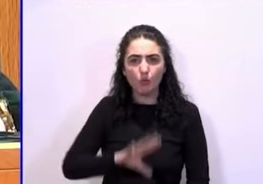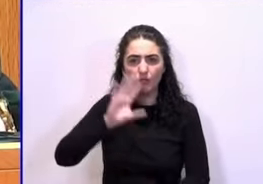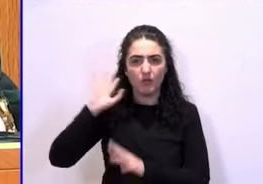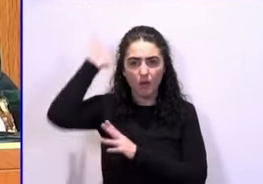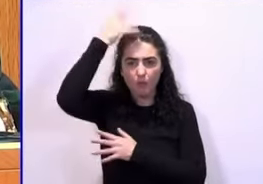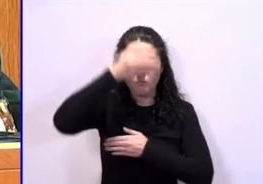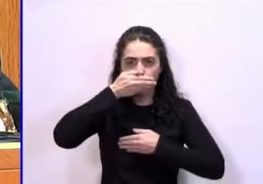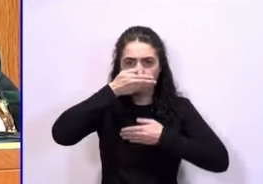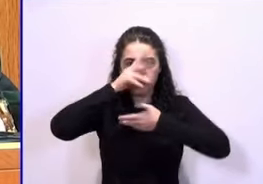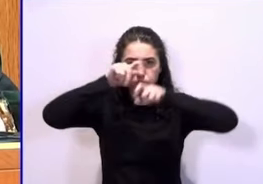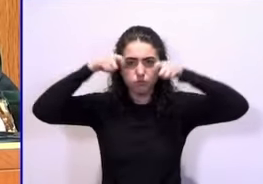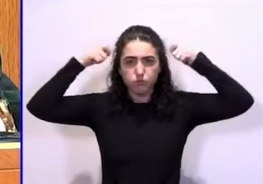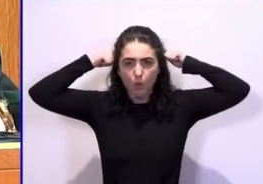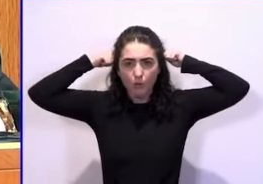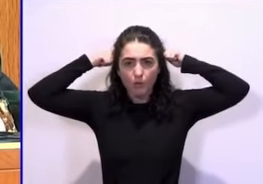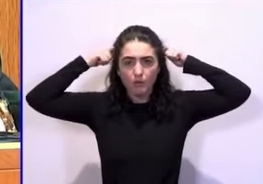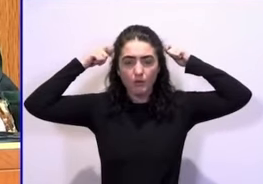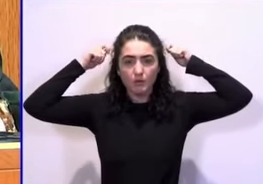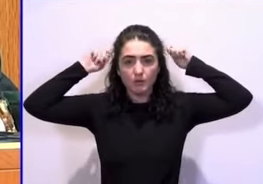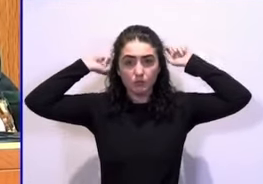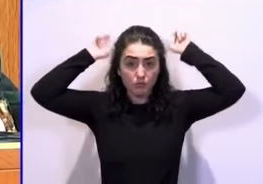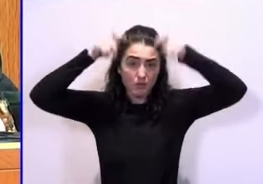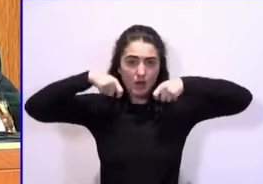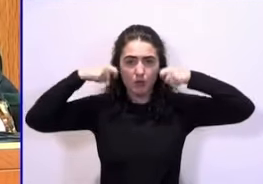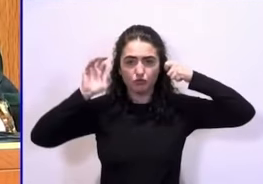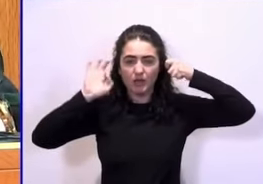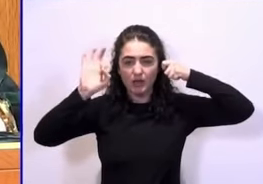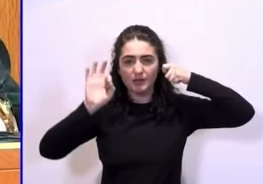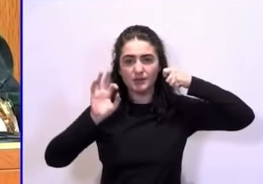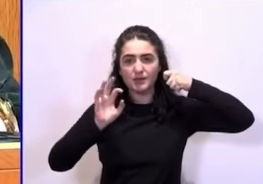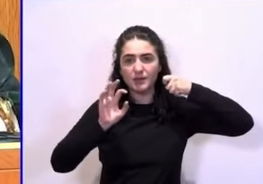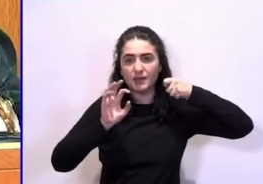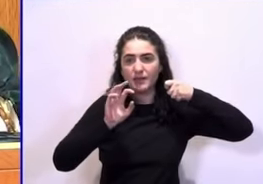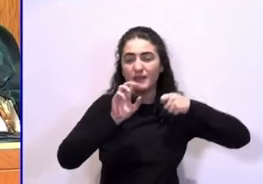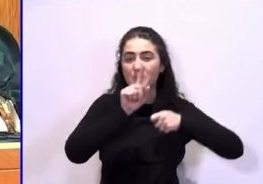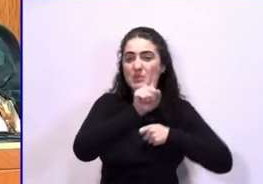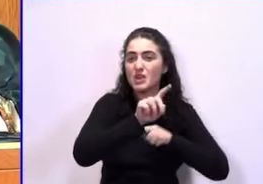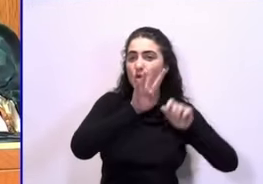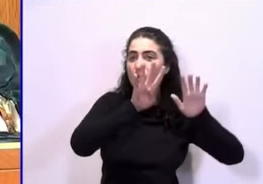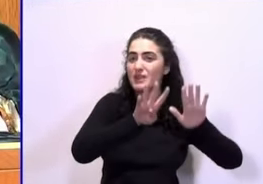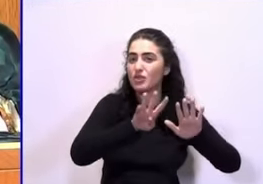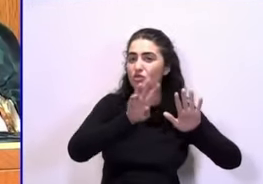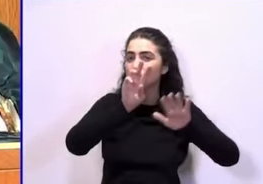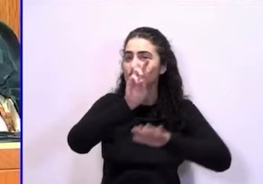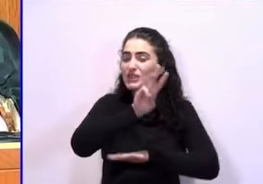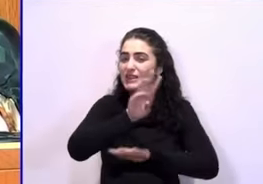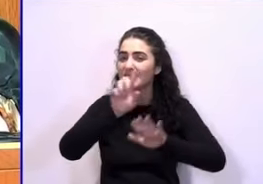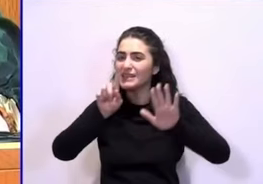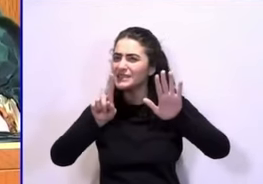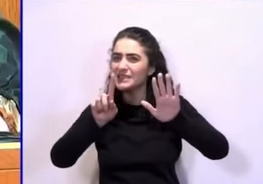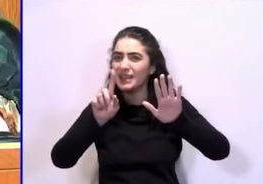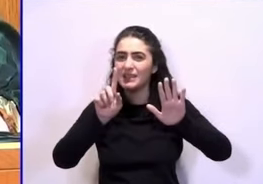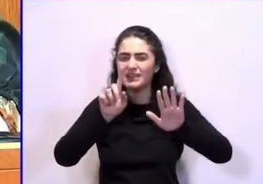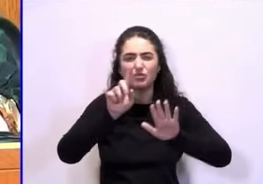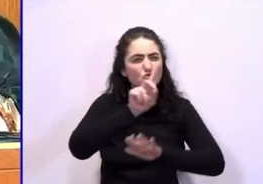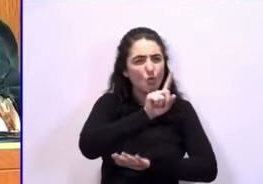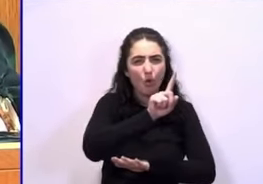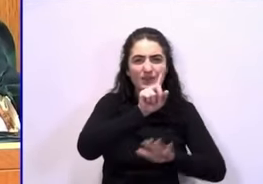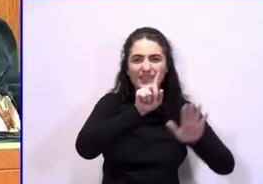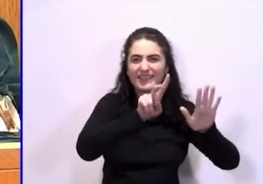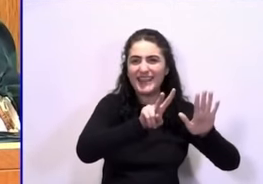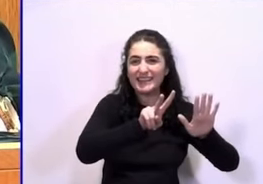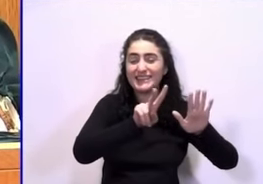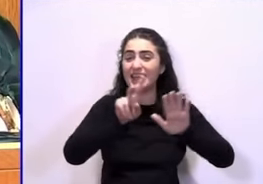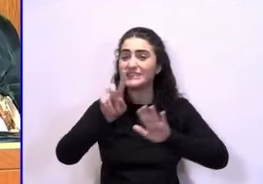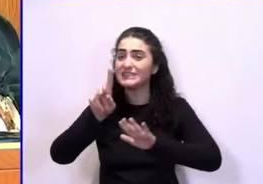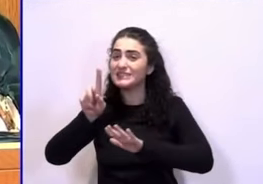cabeza. Estamos hablando del setenta y tantos, no estamos hablando del 36. Creo que fue el 77, pero puede ser el 76.